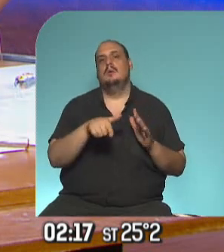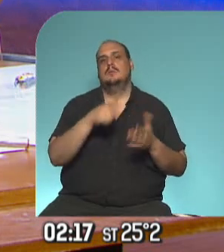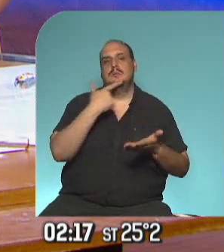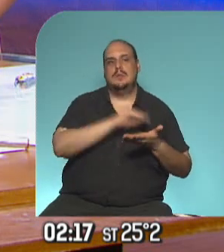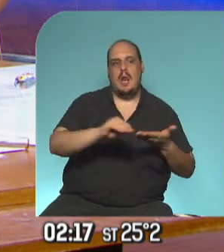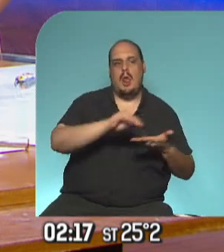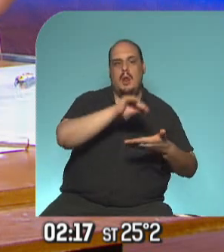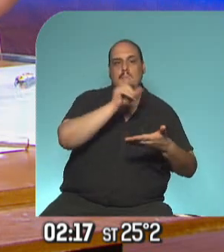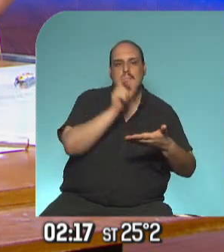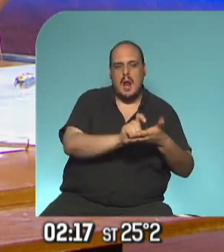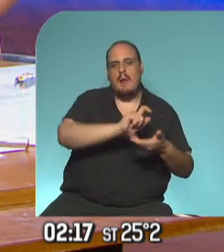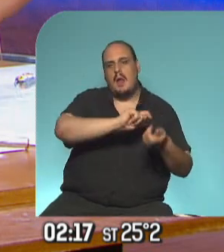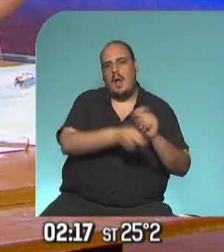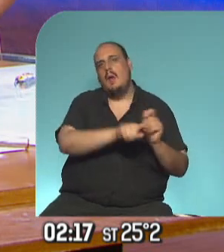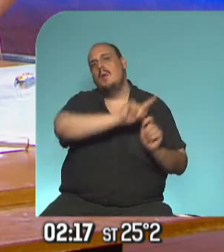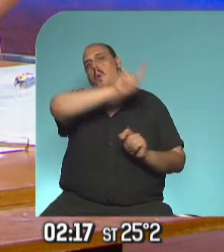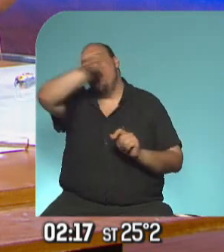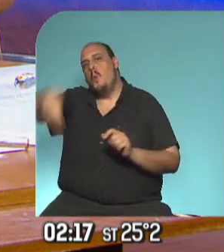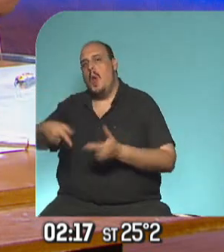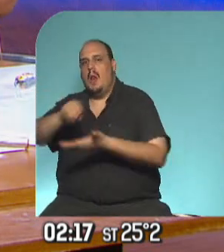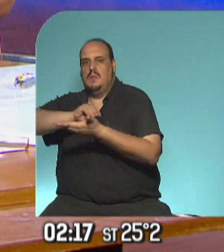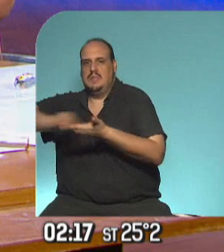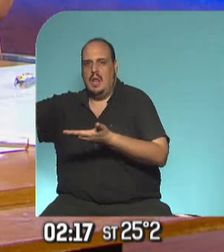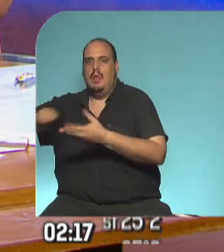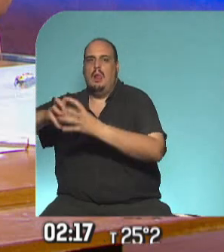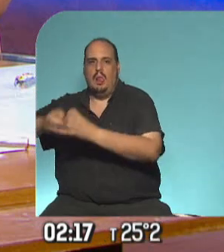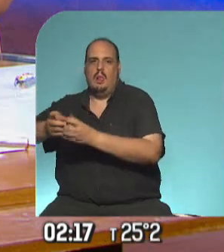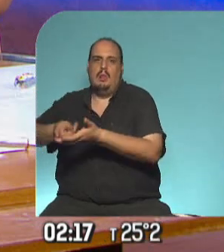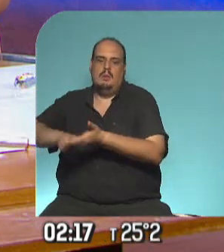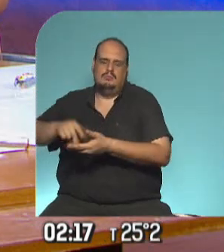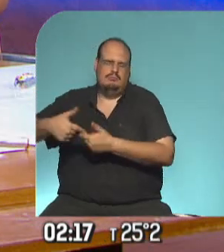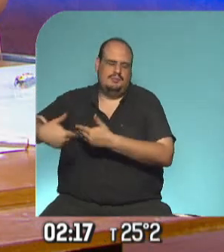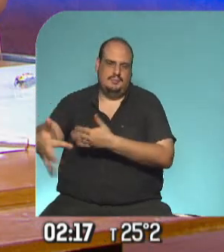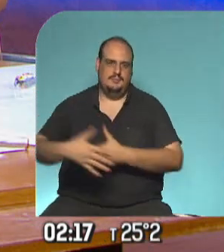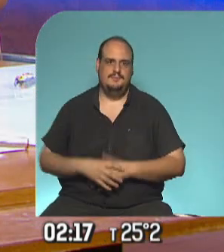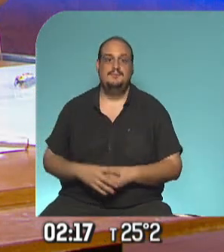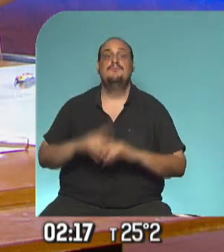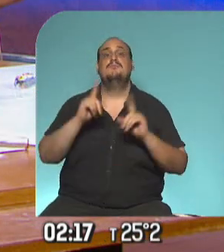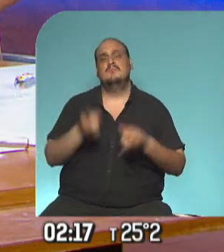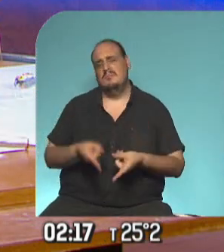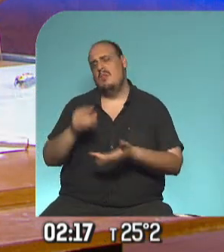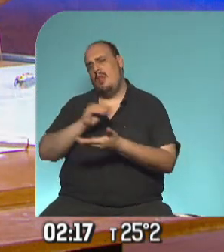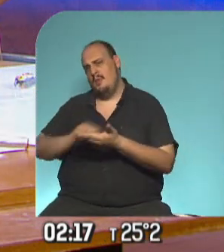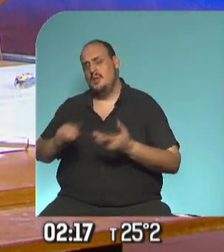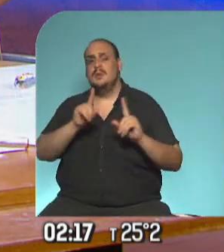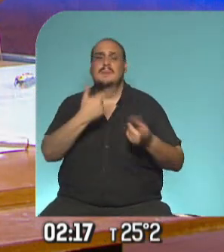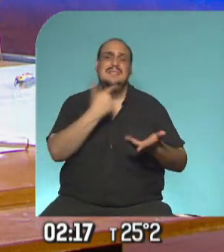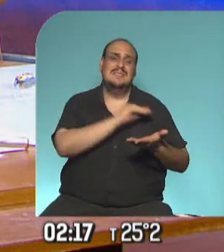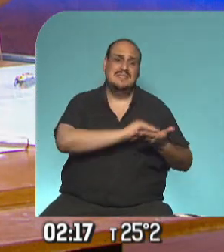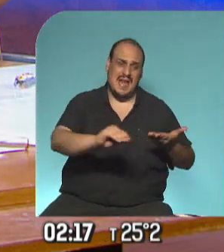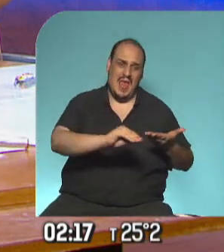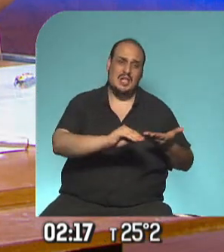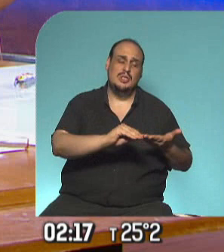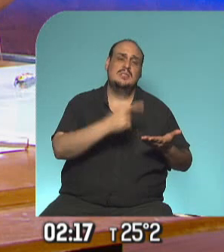que también estamos en un año comenzando un año electoral donde diputados pero más que nada senadores que responden directamente